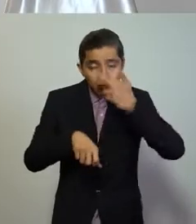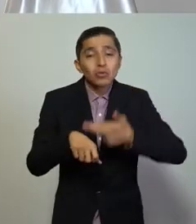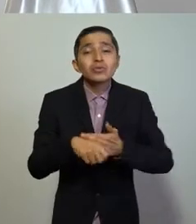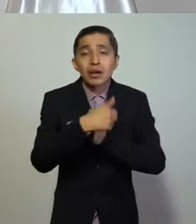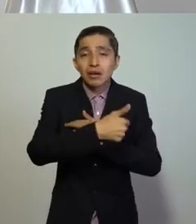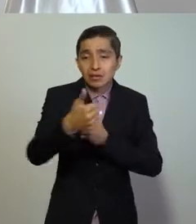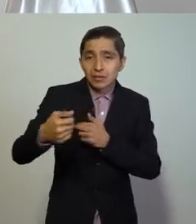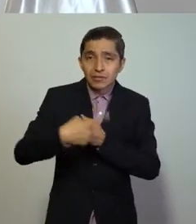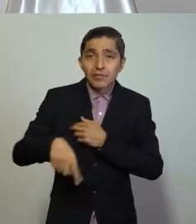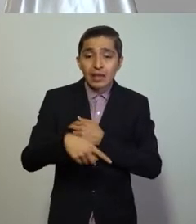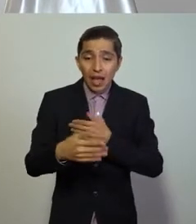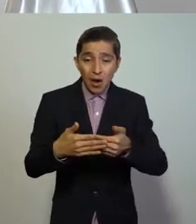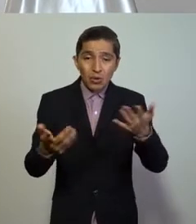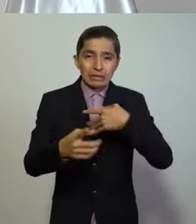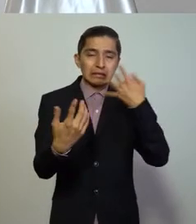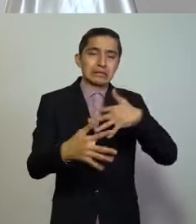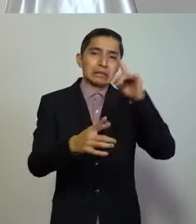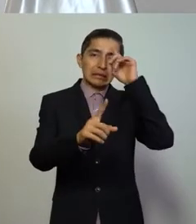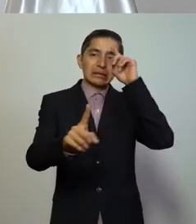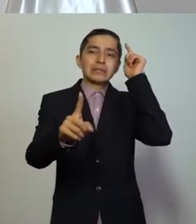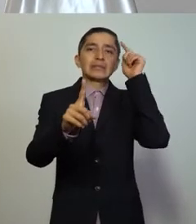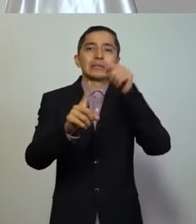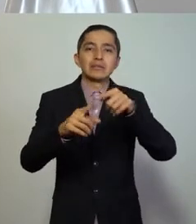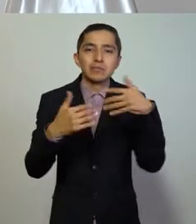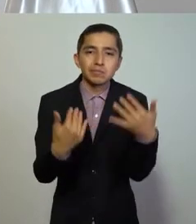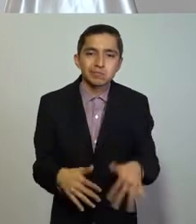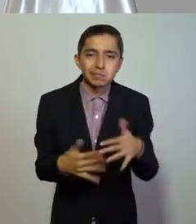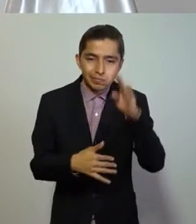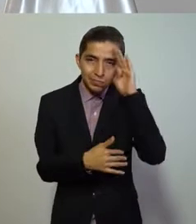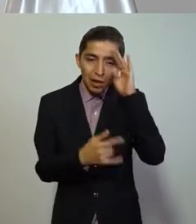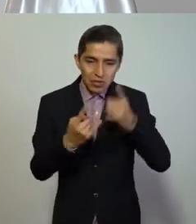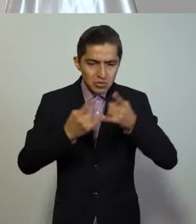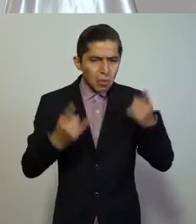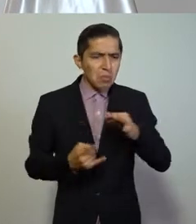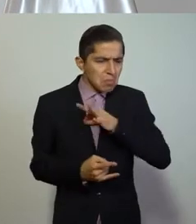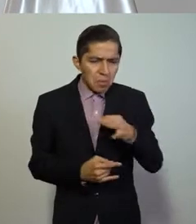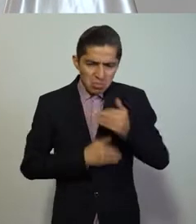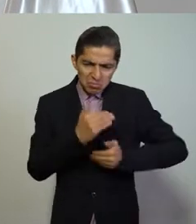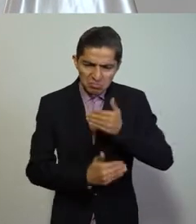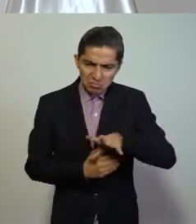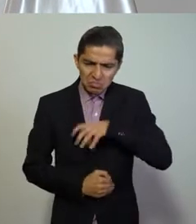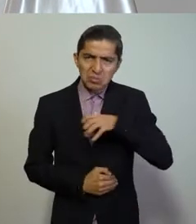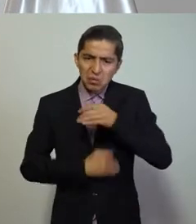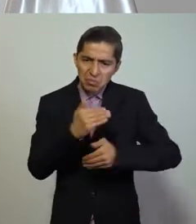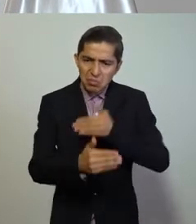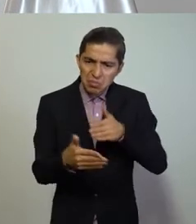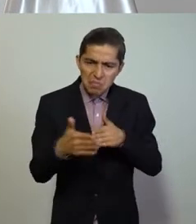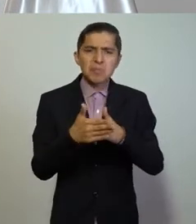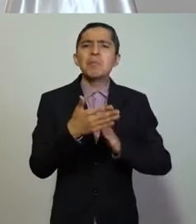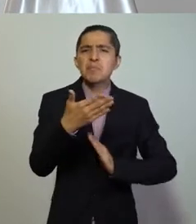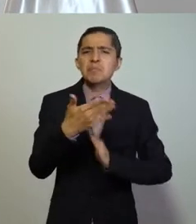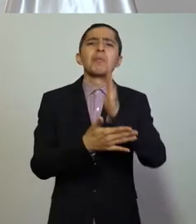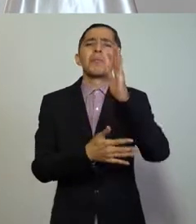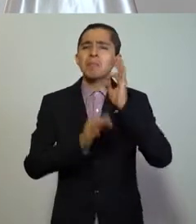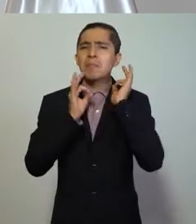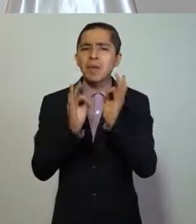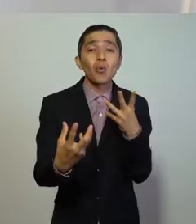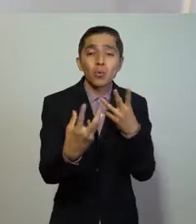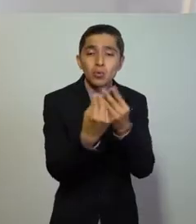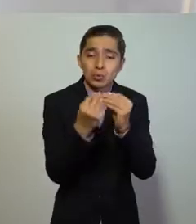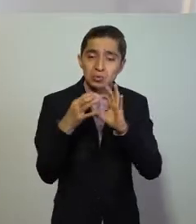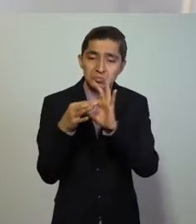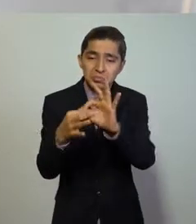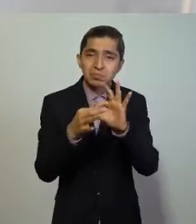Y aunque el reto es grande, la historia nos ha enseñado que somos capaces de vencer cualquier obstáculo si lo enfrentamos juntos.